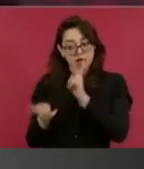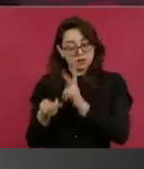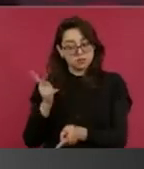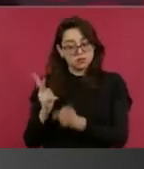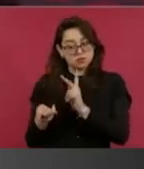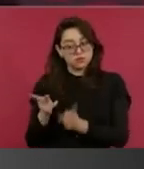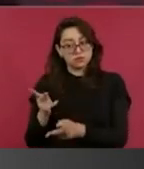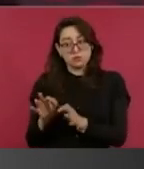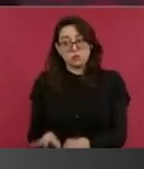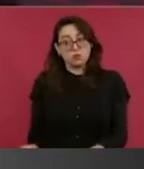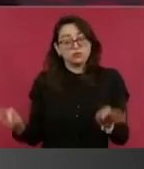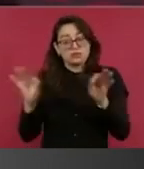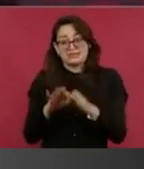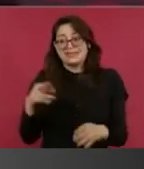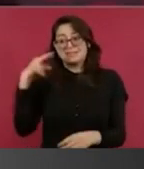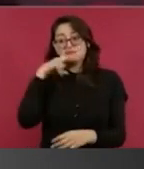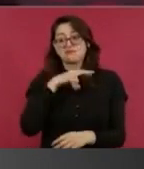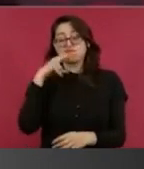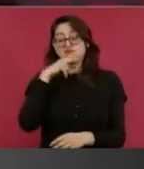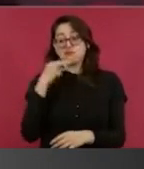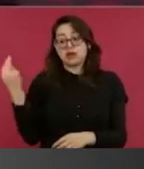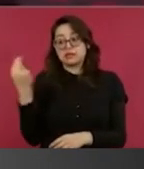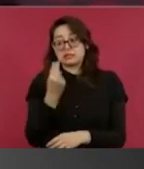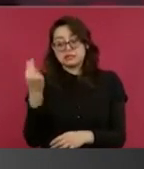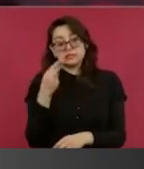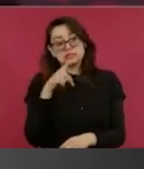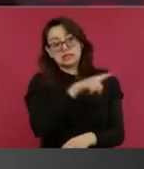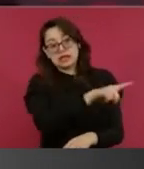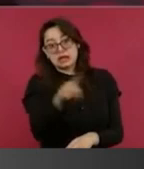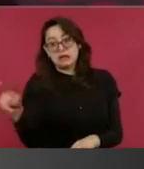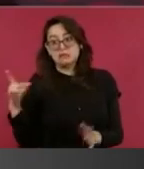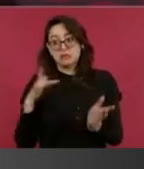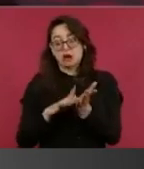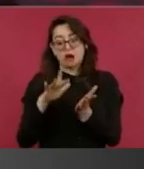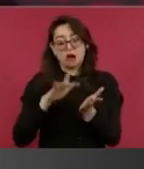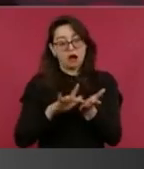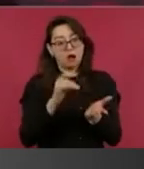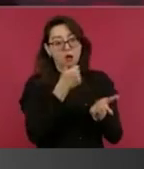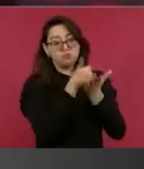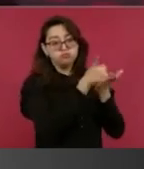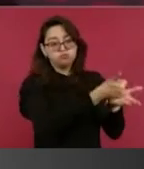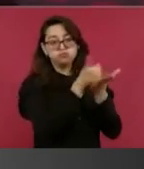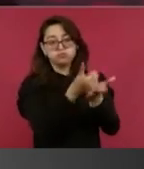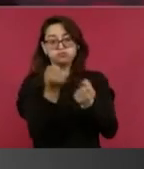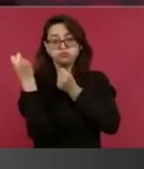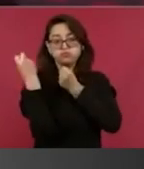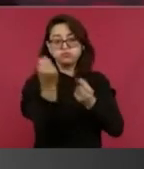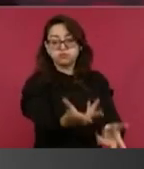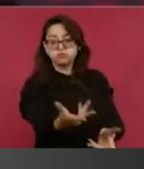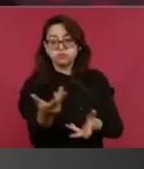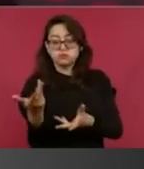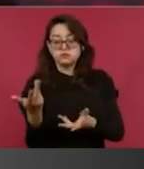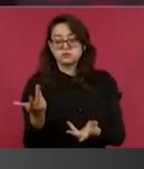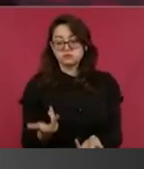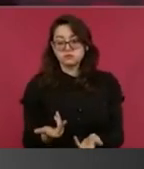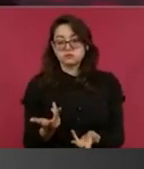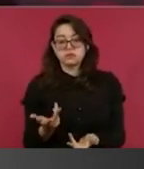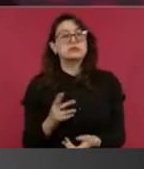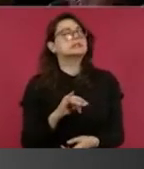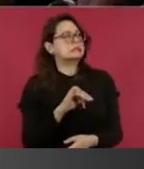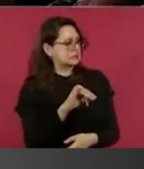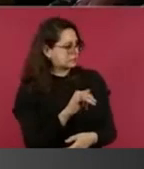los apoyos a la gente, empezando por